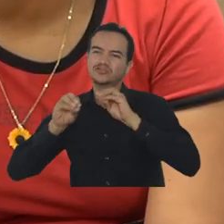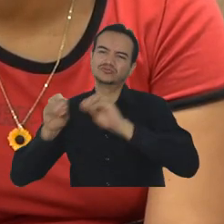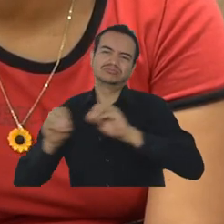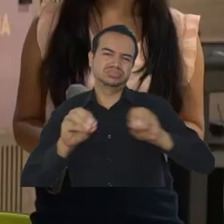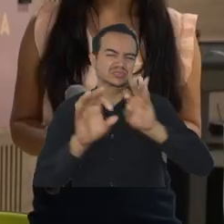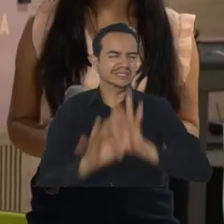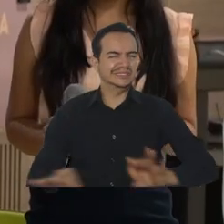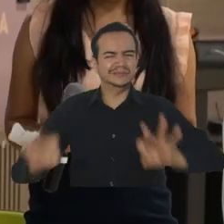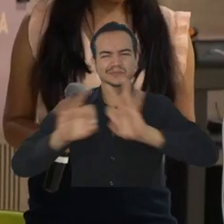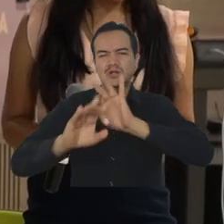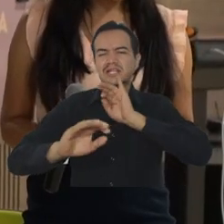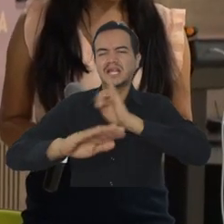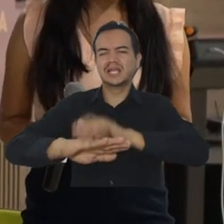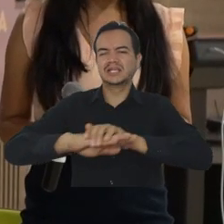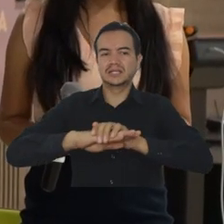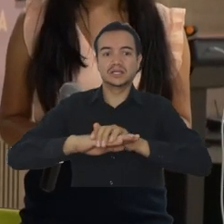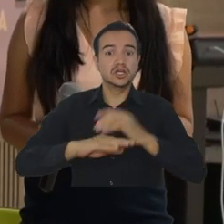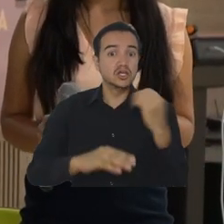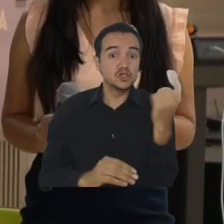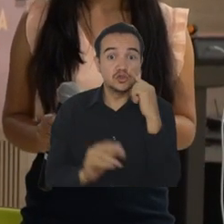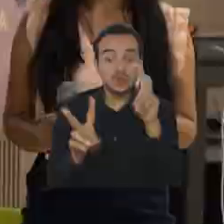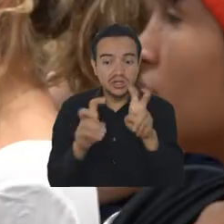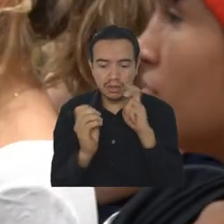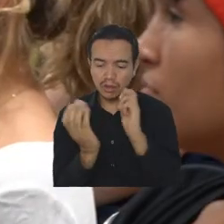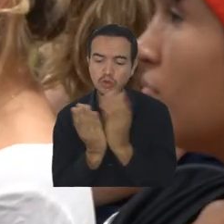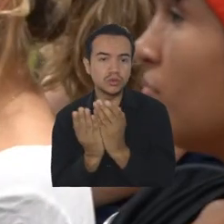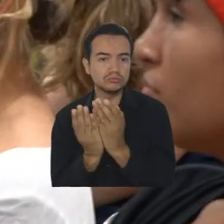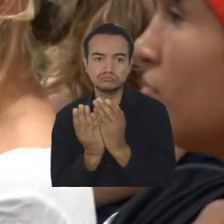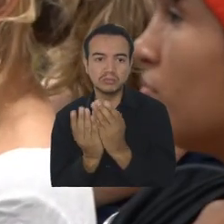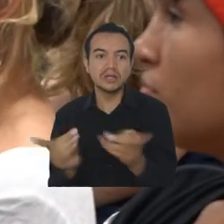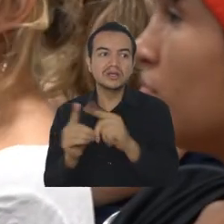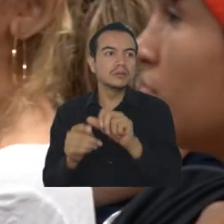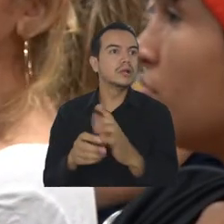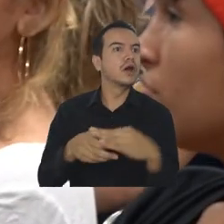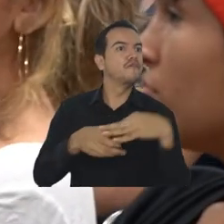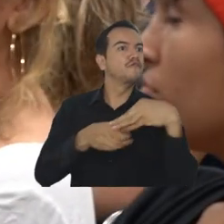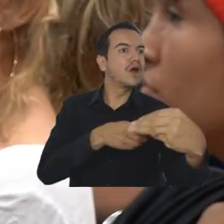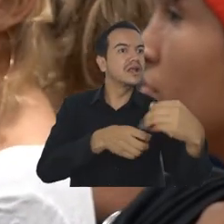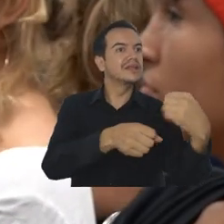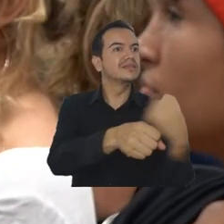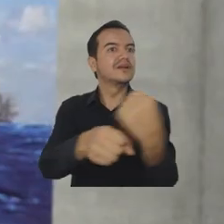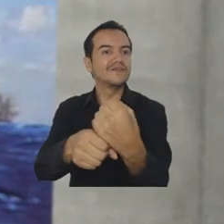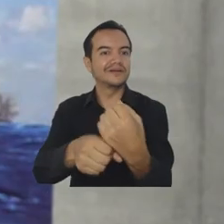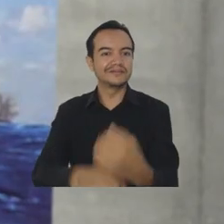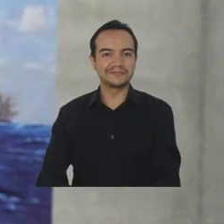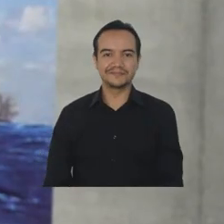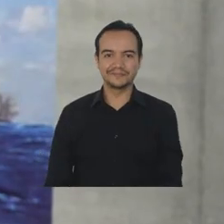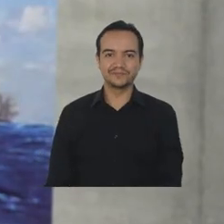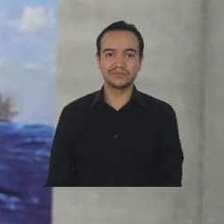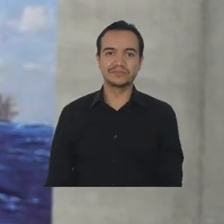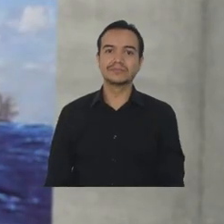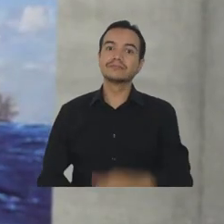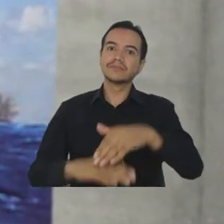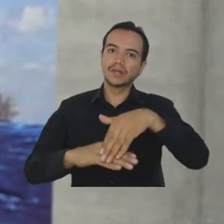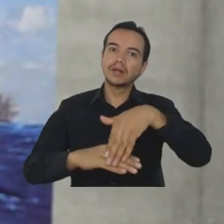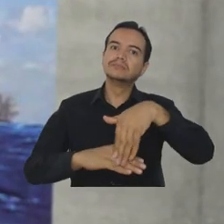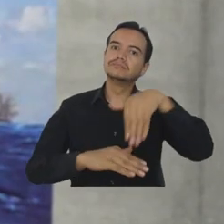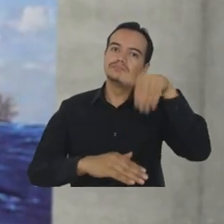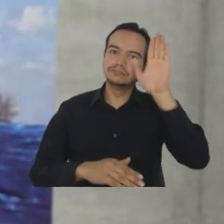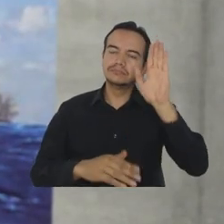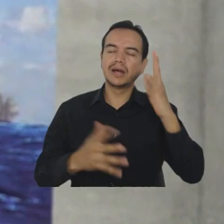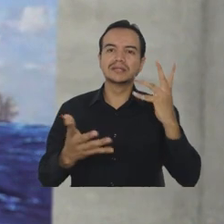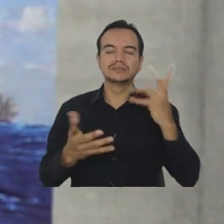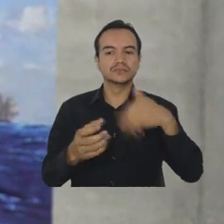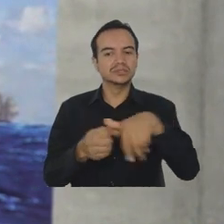importancia del idioma inglés, no solo en el ámbito educativo, sino al enfrentarse al mundo laboral. Y sobre todo, de la posibilidad de